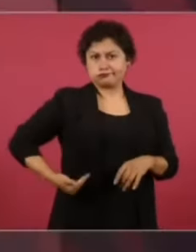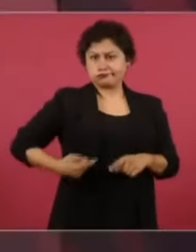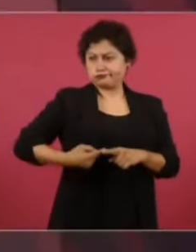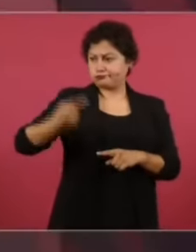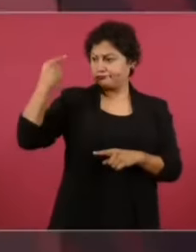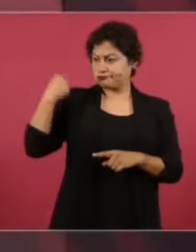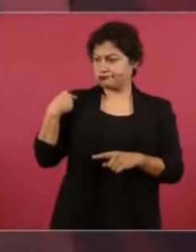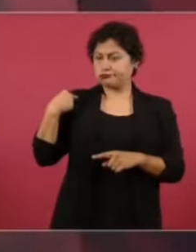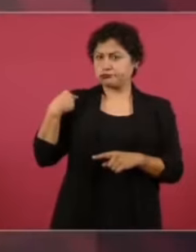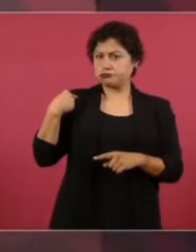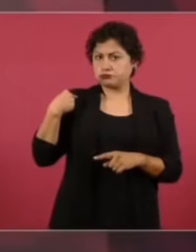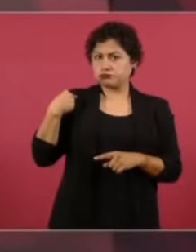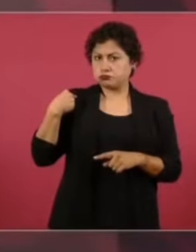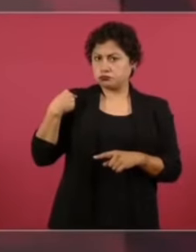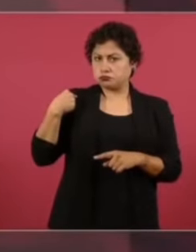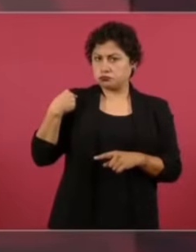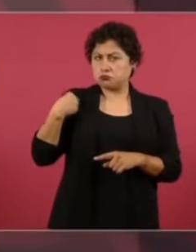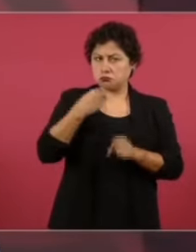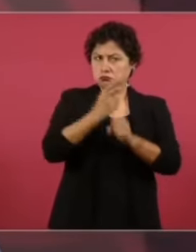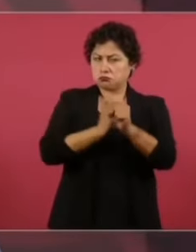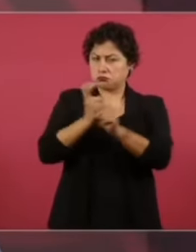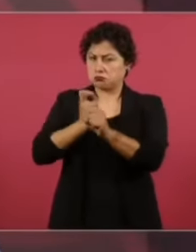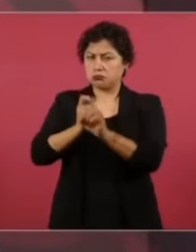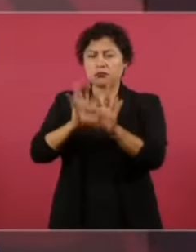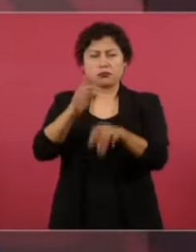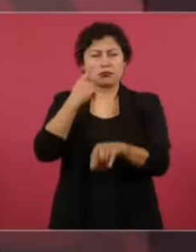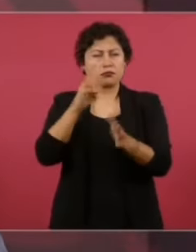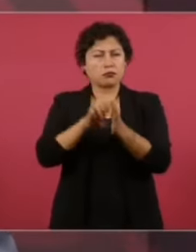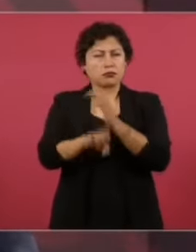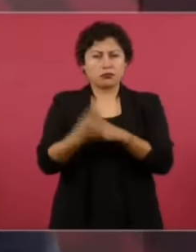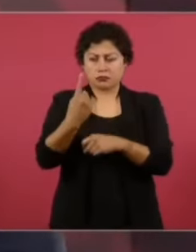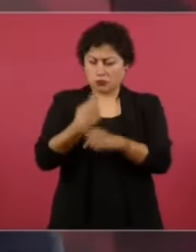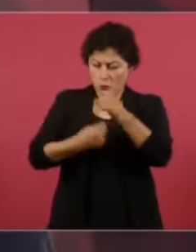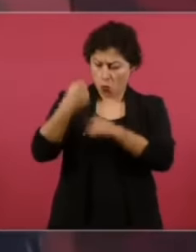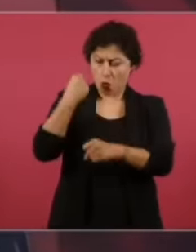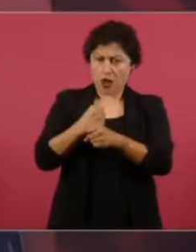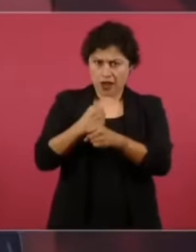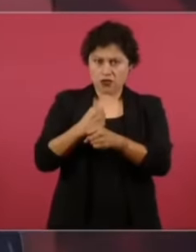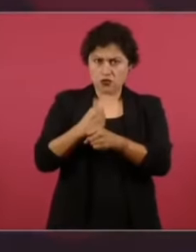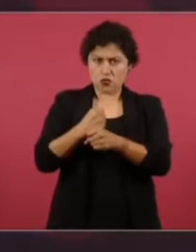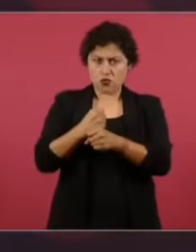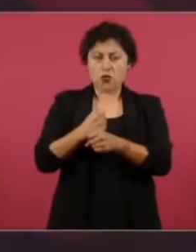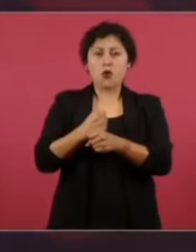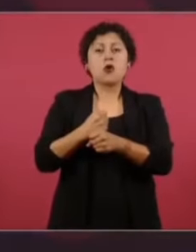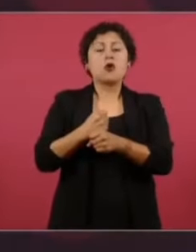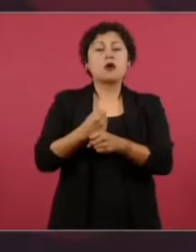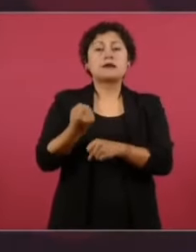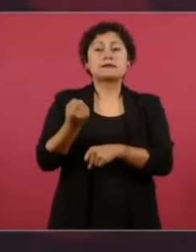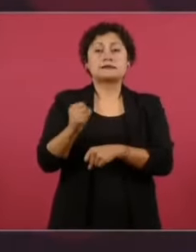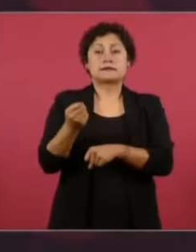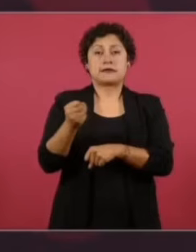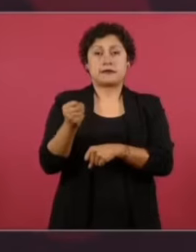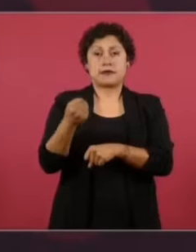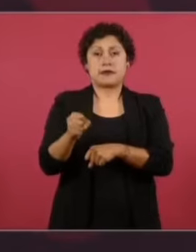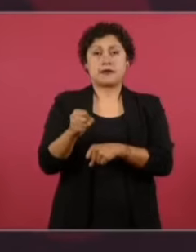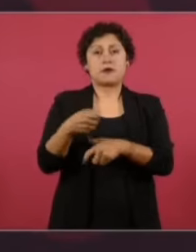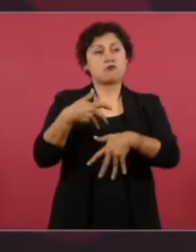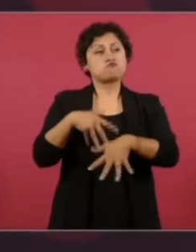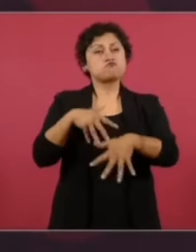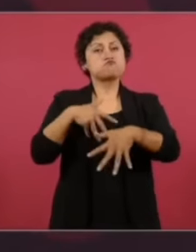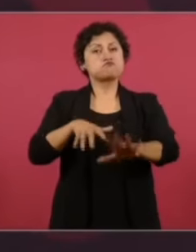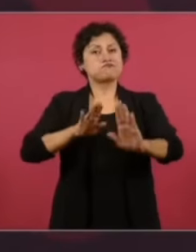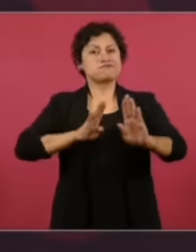Hace como un año, sí, en el desfile pasado, invitamos